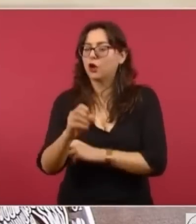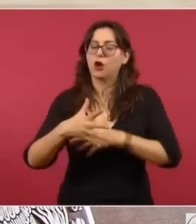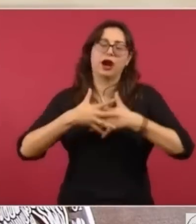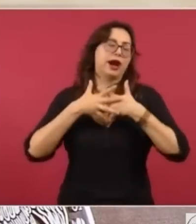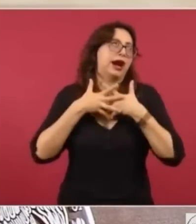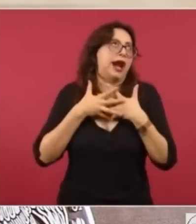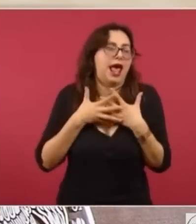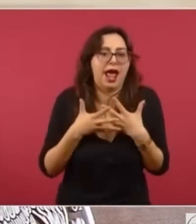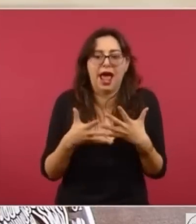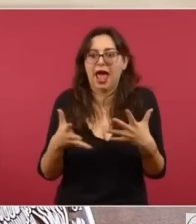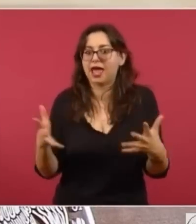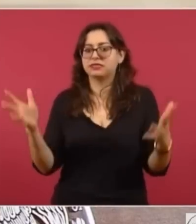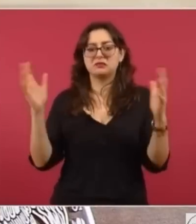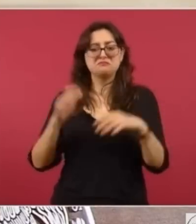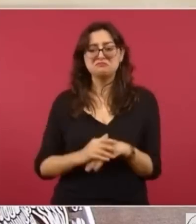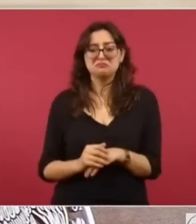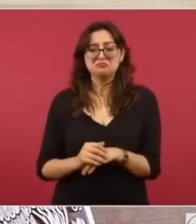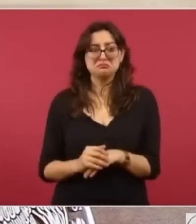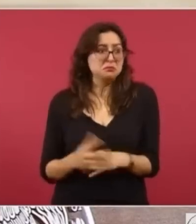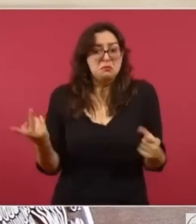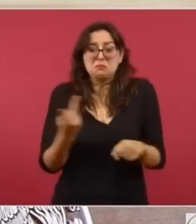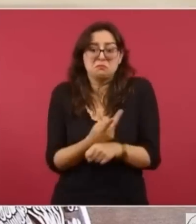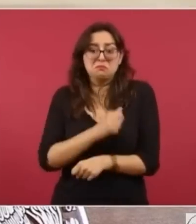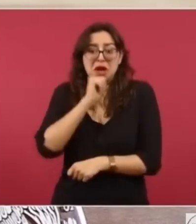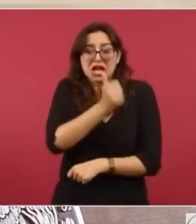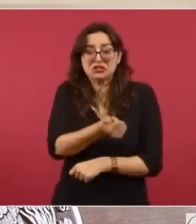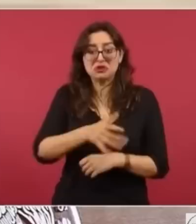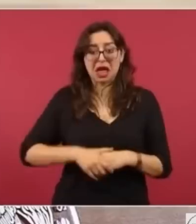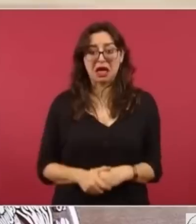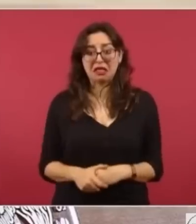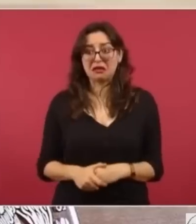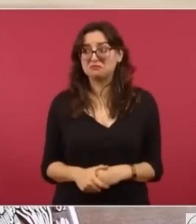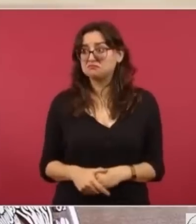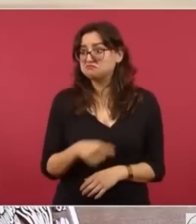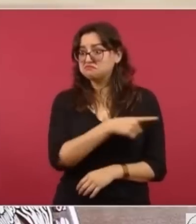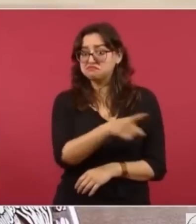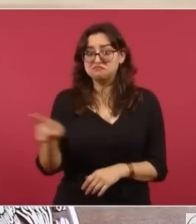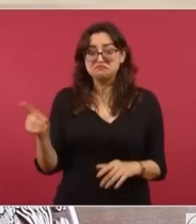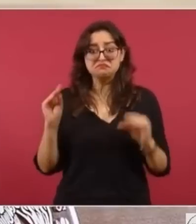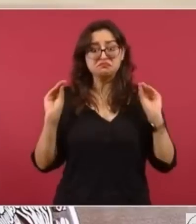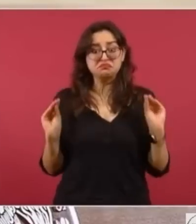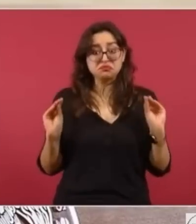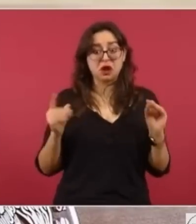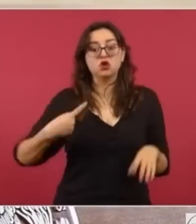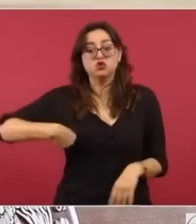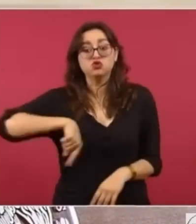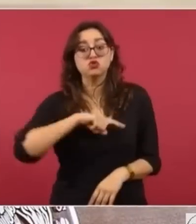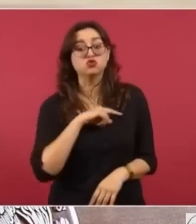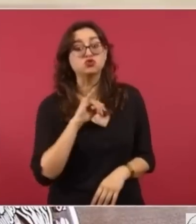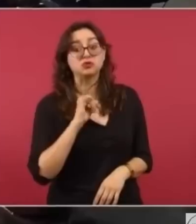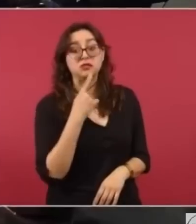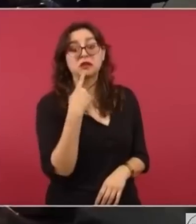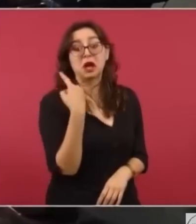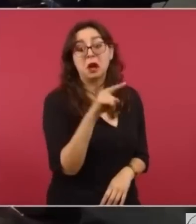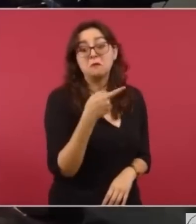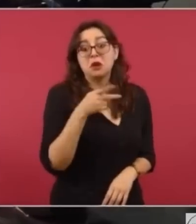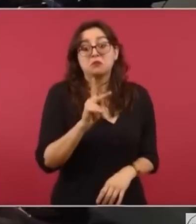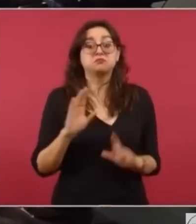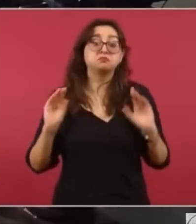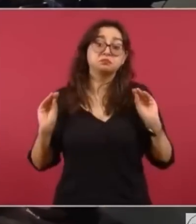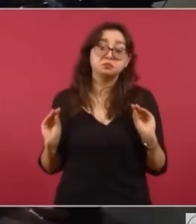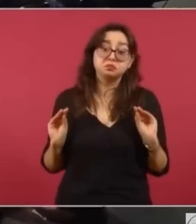y no se quejó nadie, nada más nosotros, o sea,